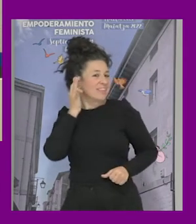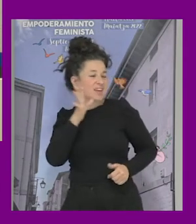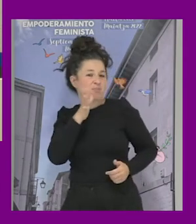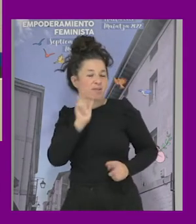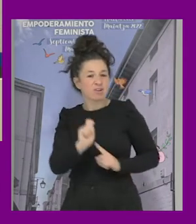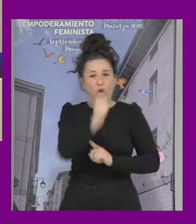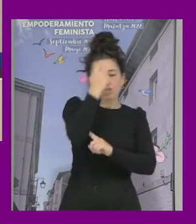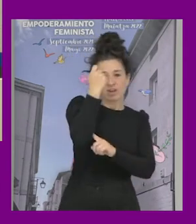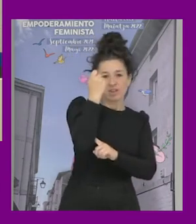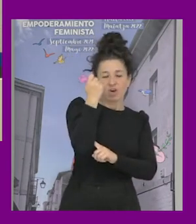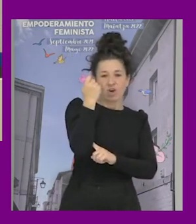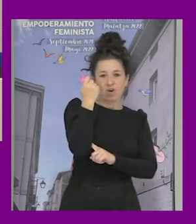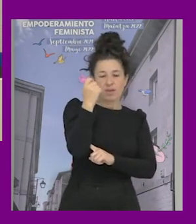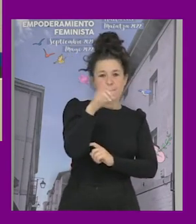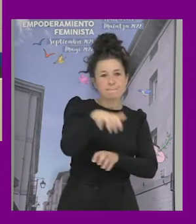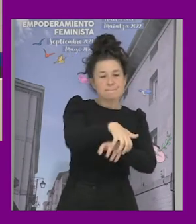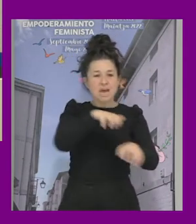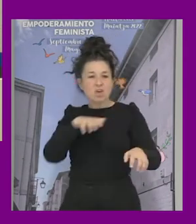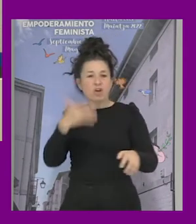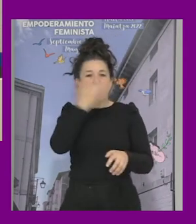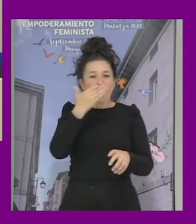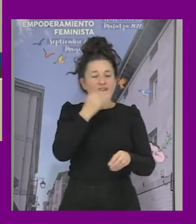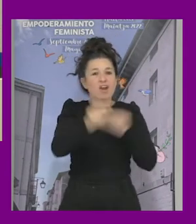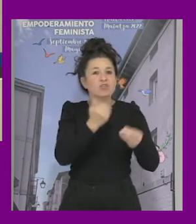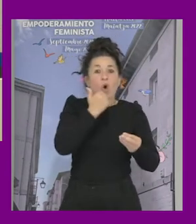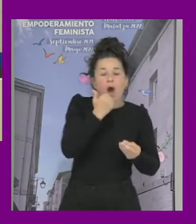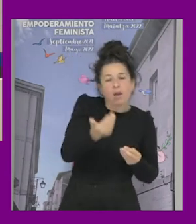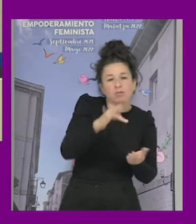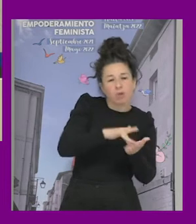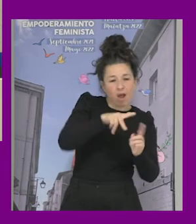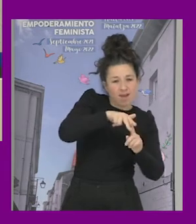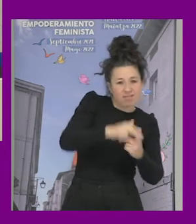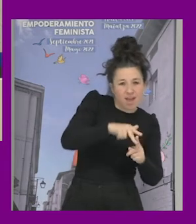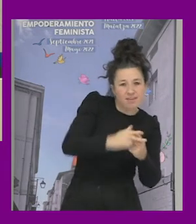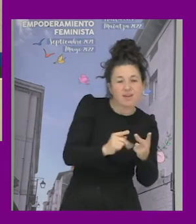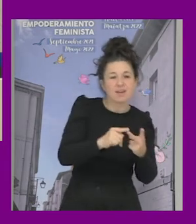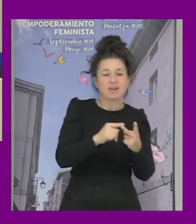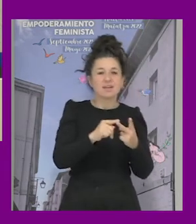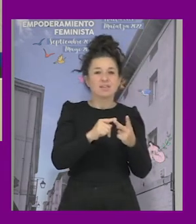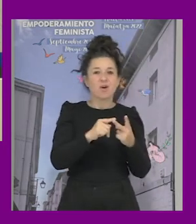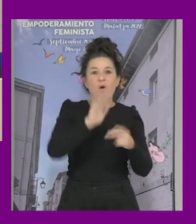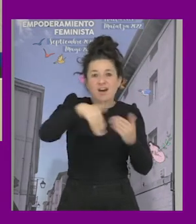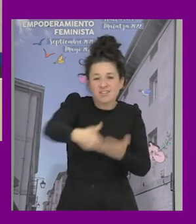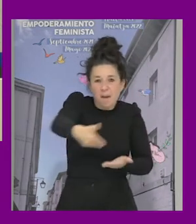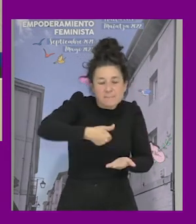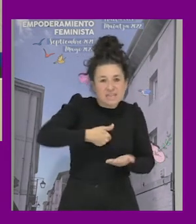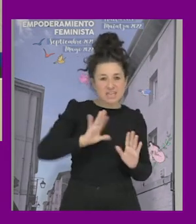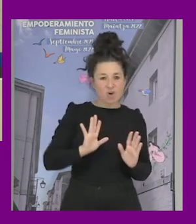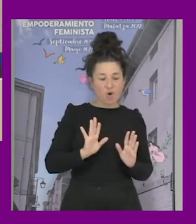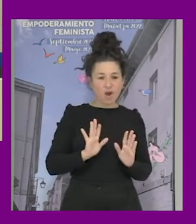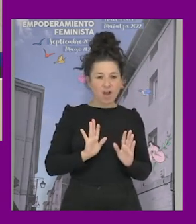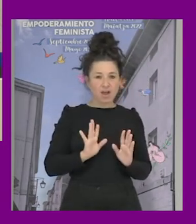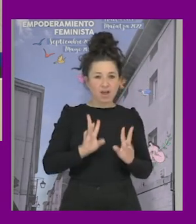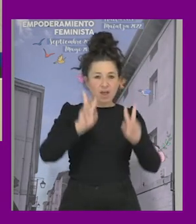que en la mayoría de centros educativos se hiciera algo se hicieran talleres que incluso los pidieran que ya no fuera un tema de